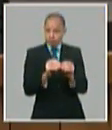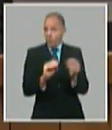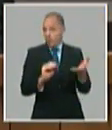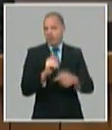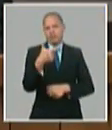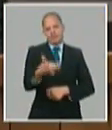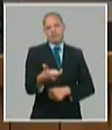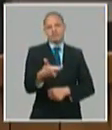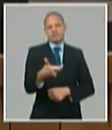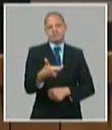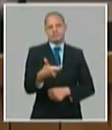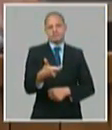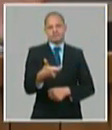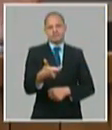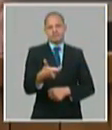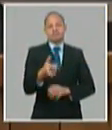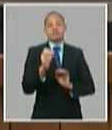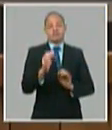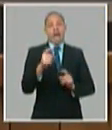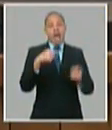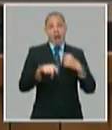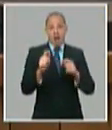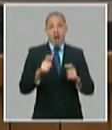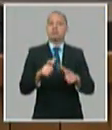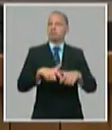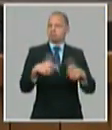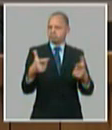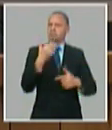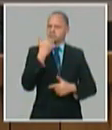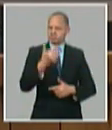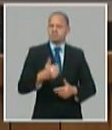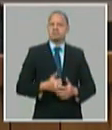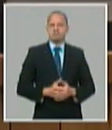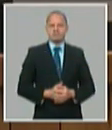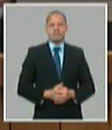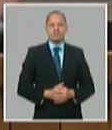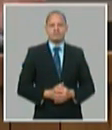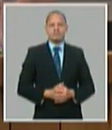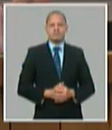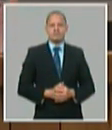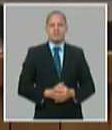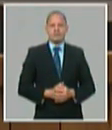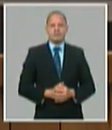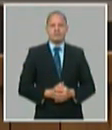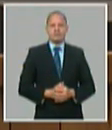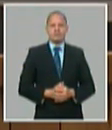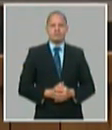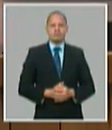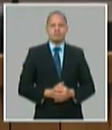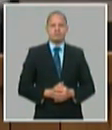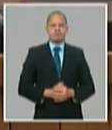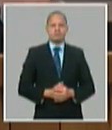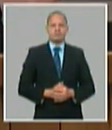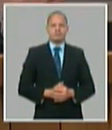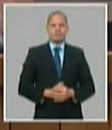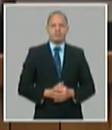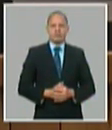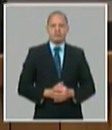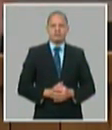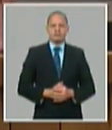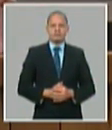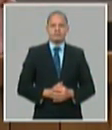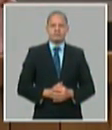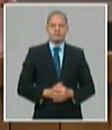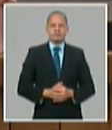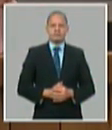millones y en la estructura de la circulación mercantil minorista aportan el 39% o sea el 49.7% son las